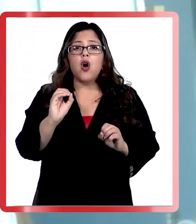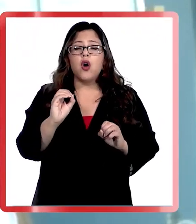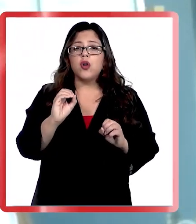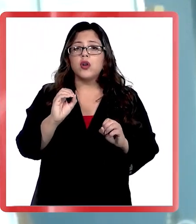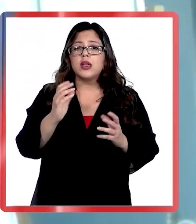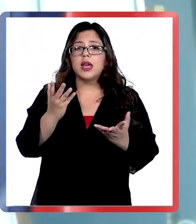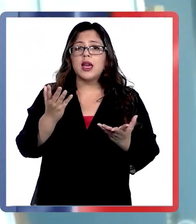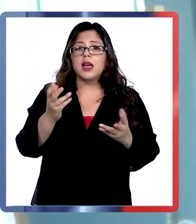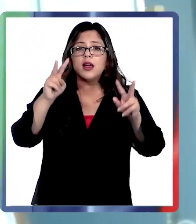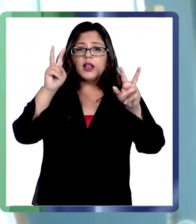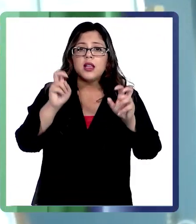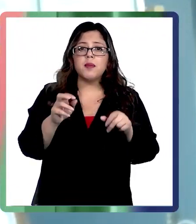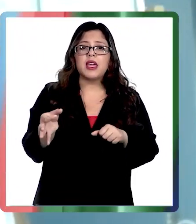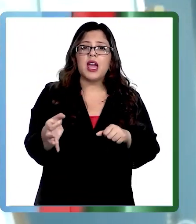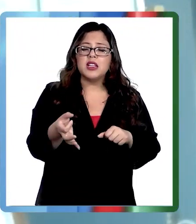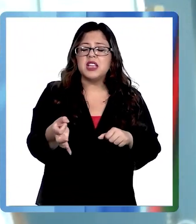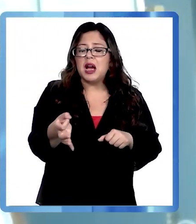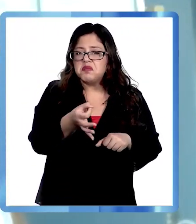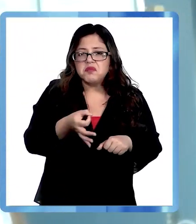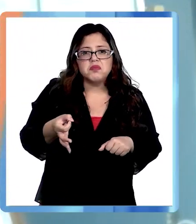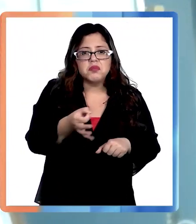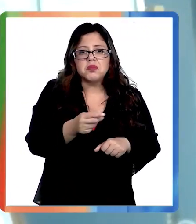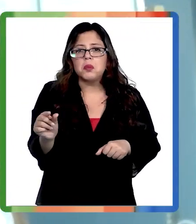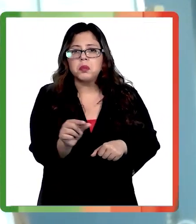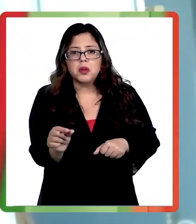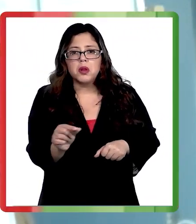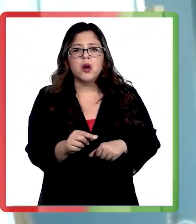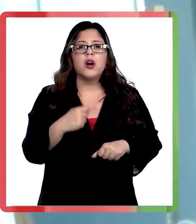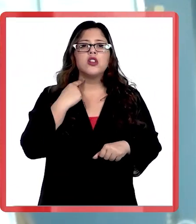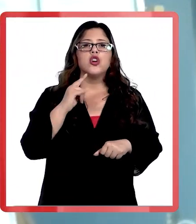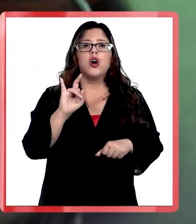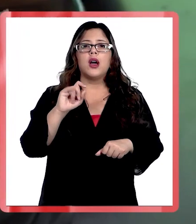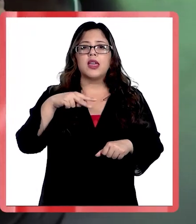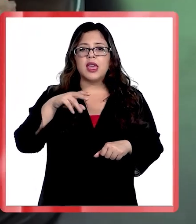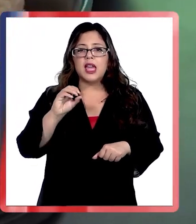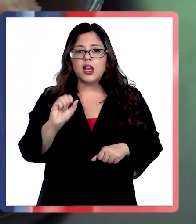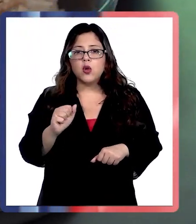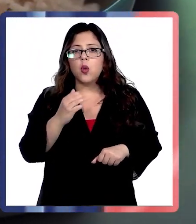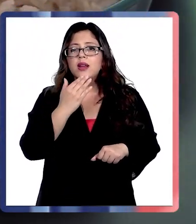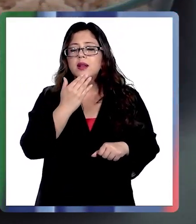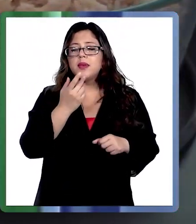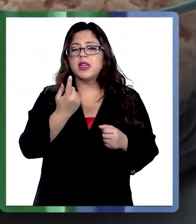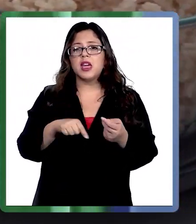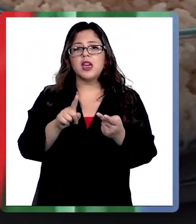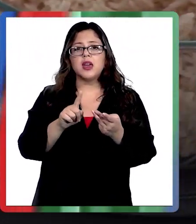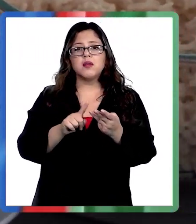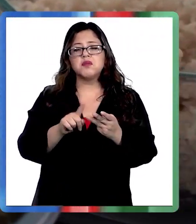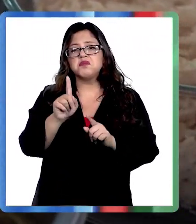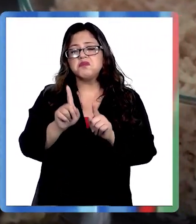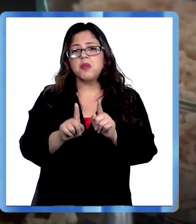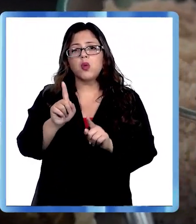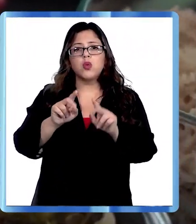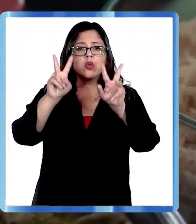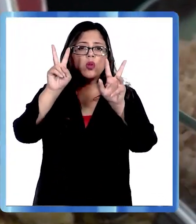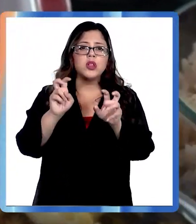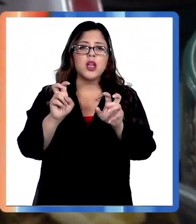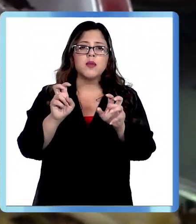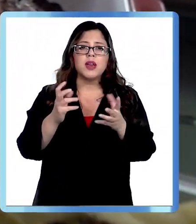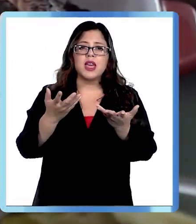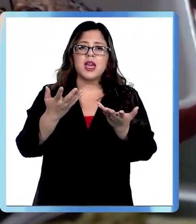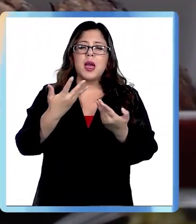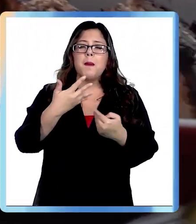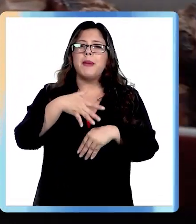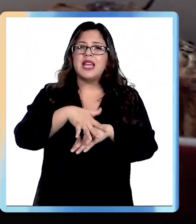origen vegetal como son las legumbres, la quinoa, entre otras cosas. Y de acompañamiento, algún cereal idealmente más